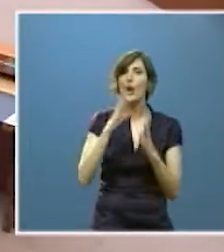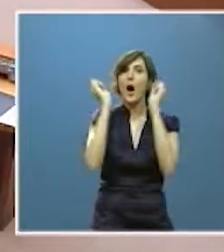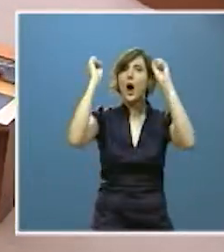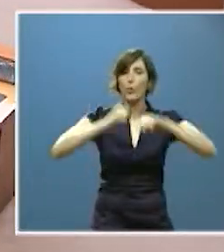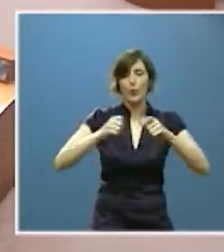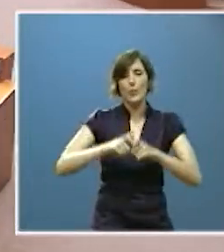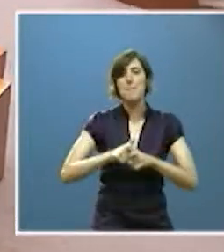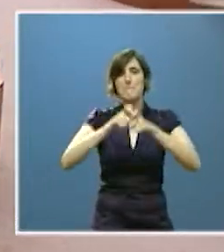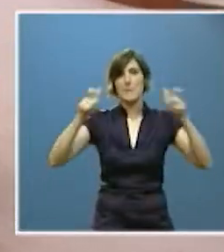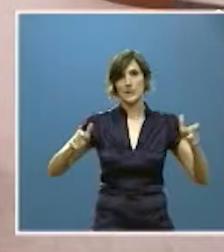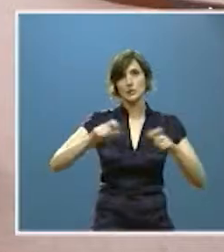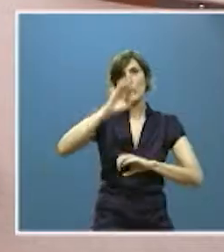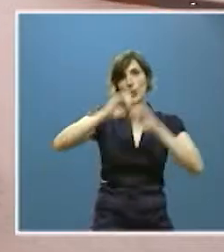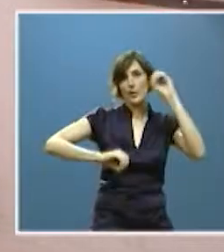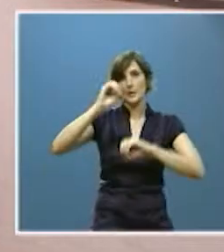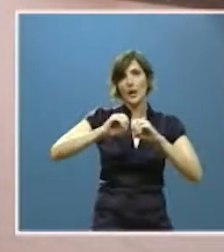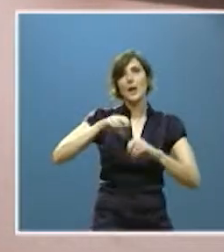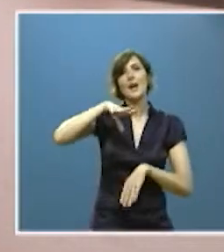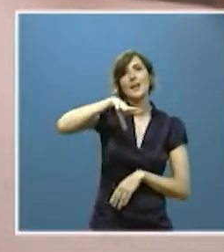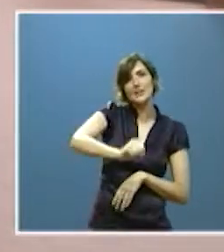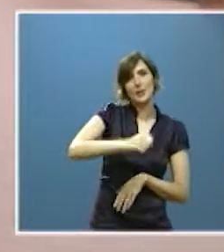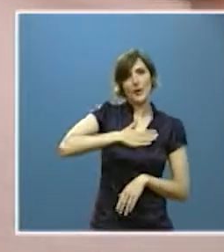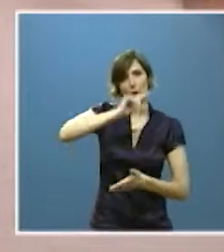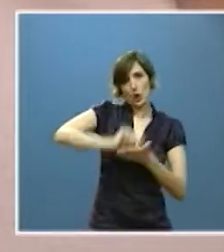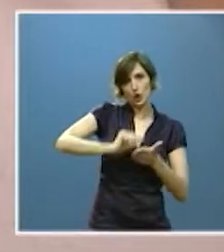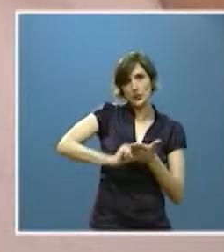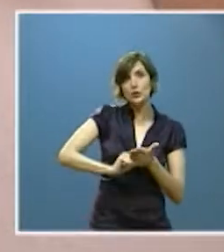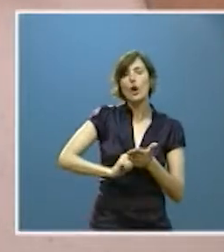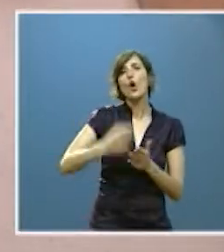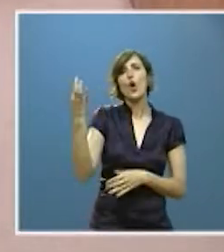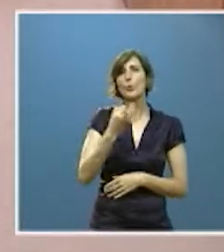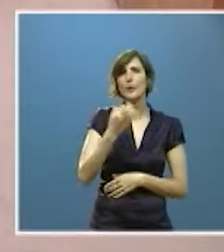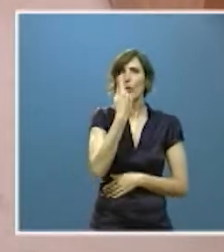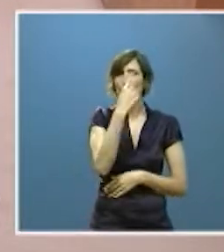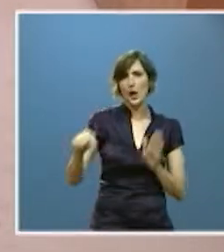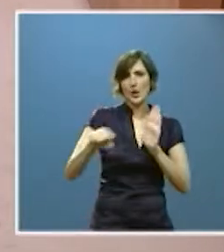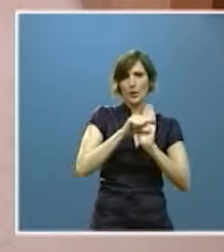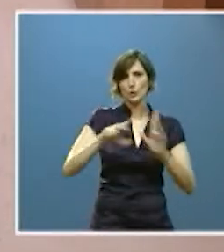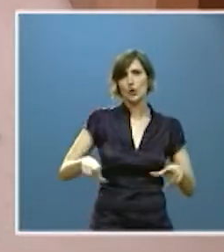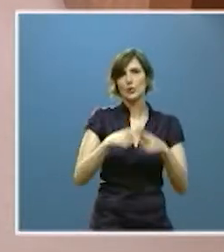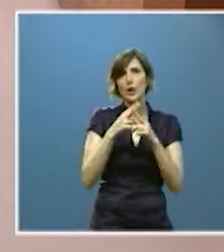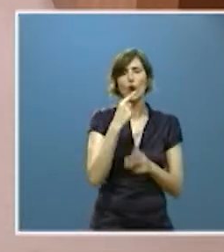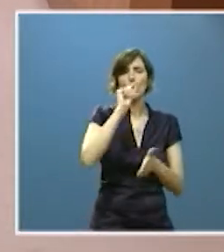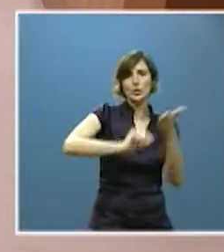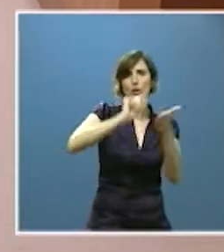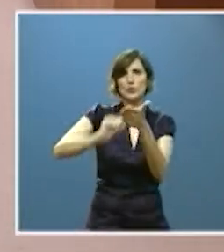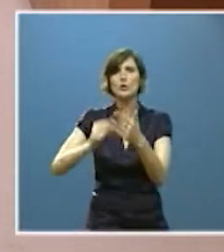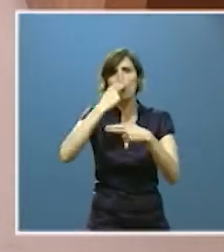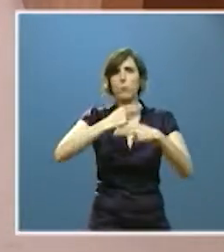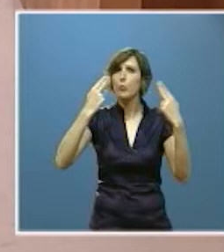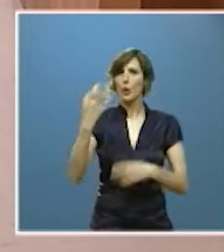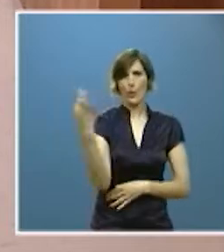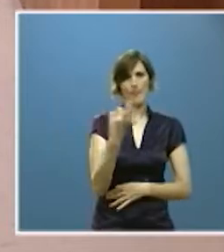porcentajes de reserva de contratos y hacer obligatoria al menos una cláusula social en cada contrato público.